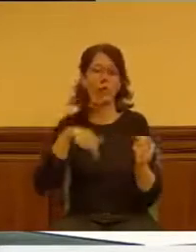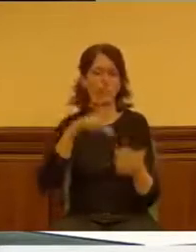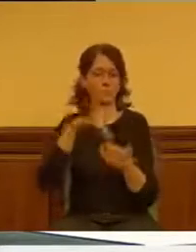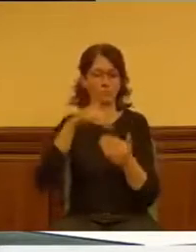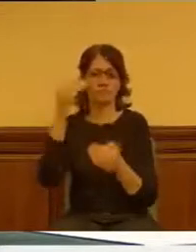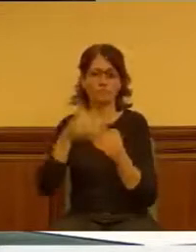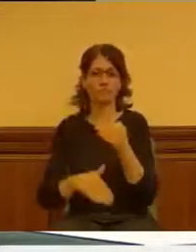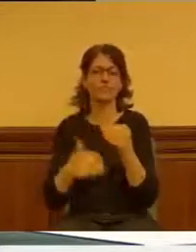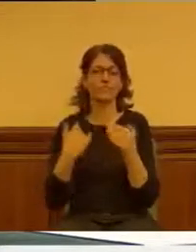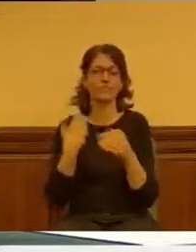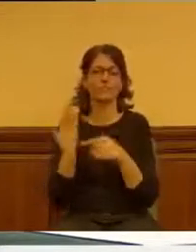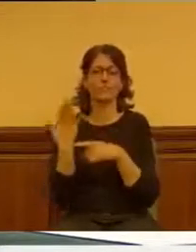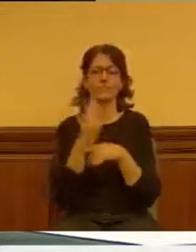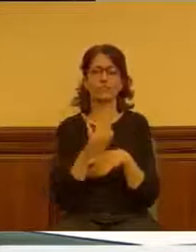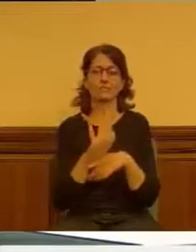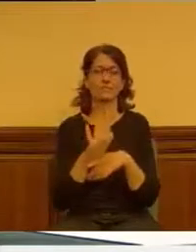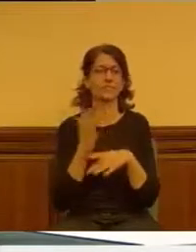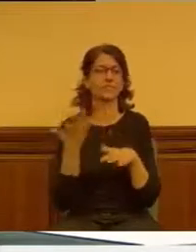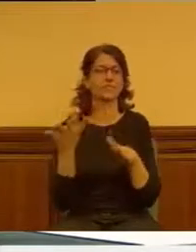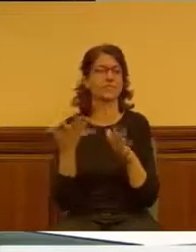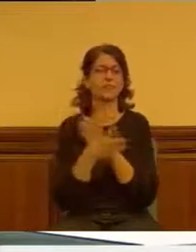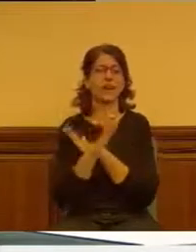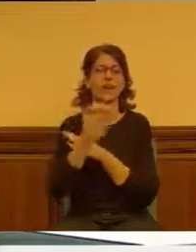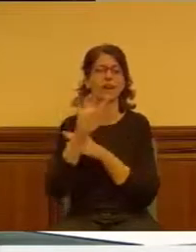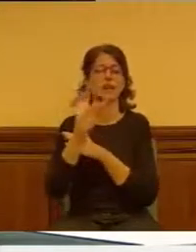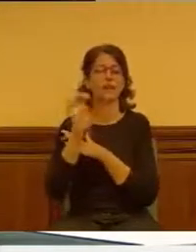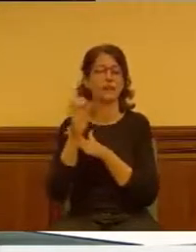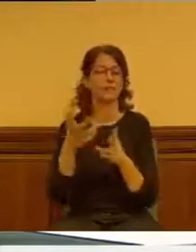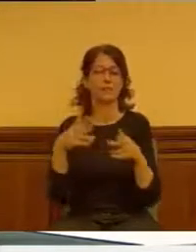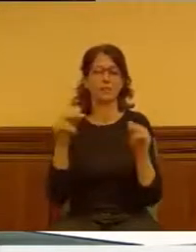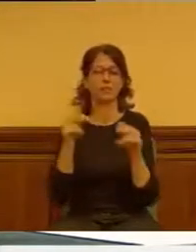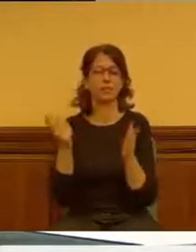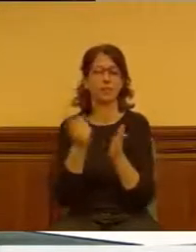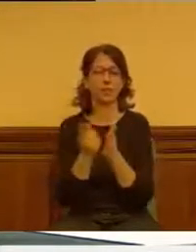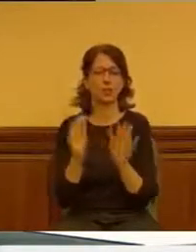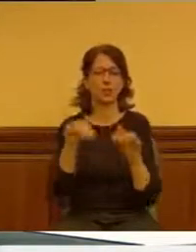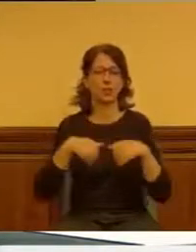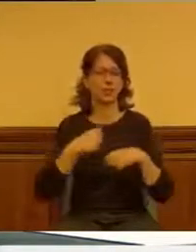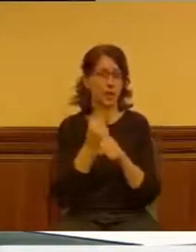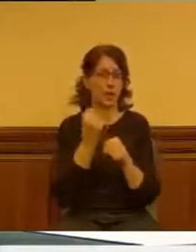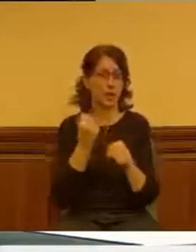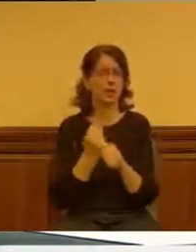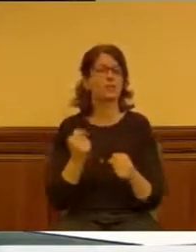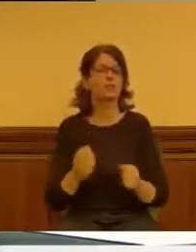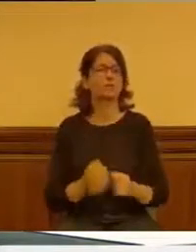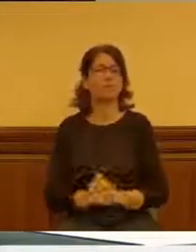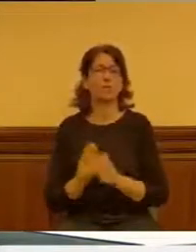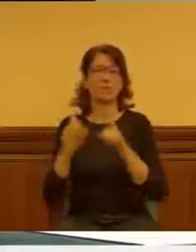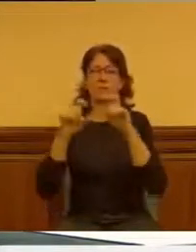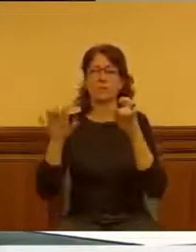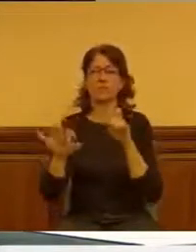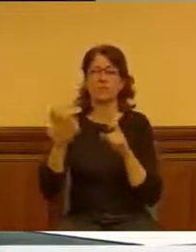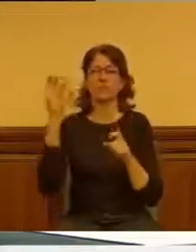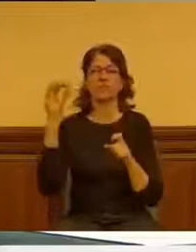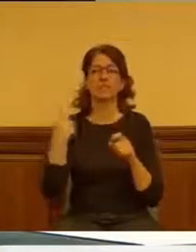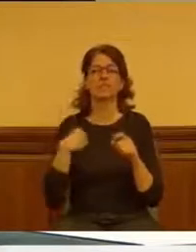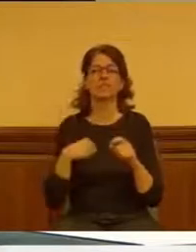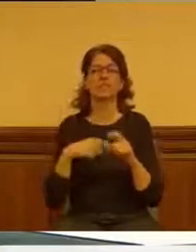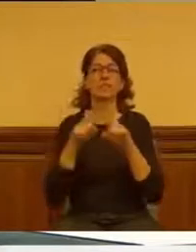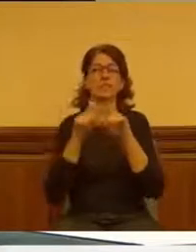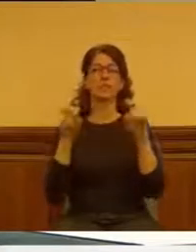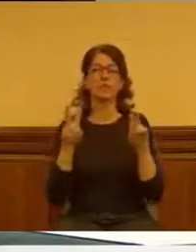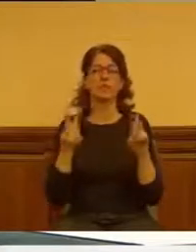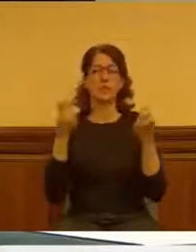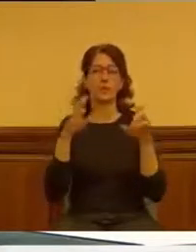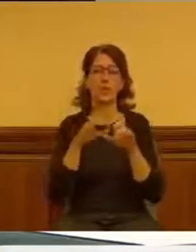está, la saca del ERTE y vuelven a trabajar. Que la empresa que salga, pues que tenga bien volver